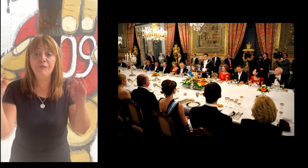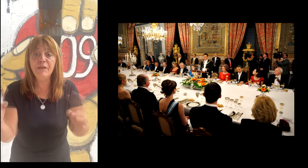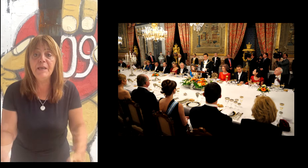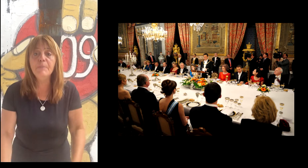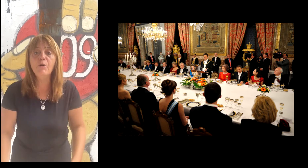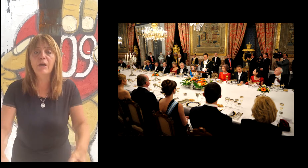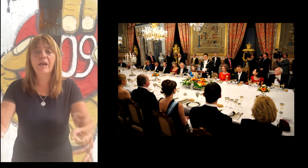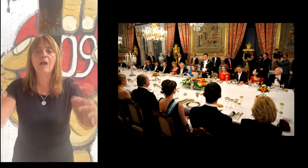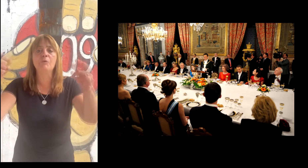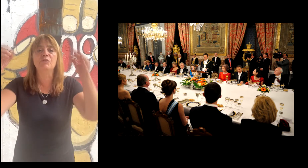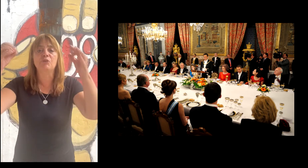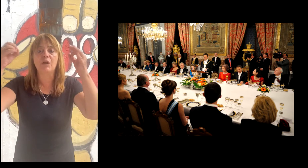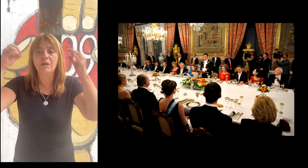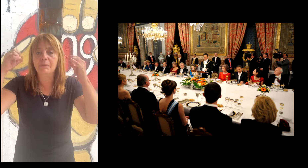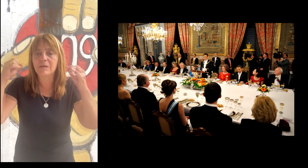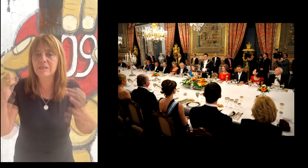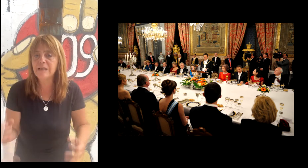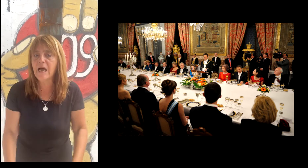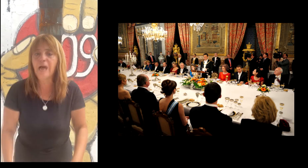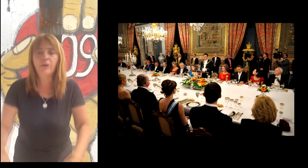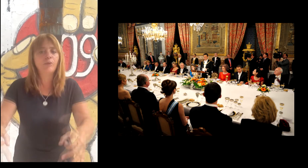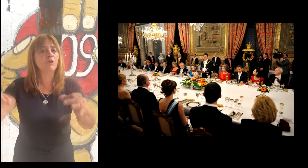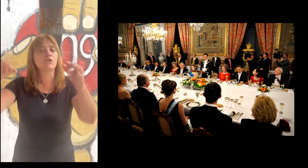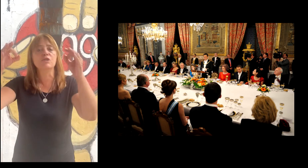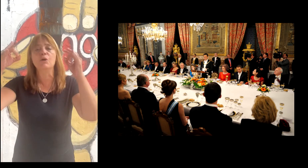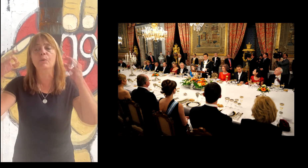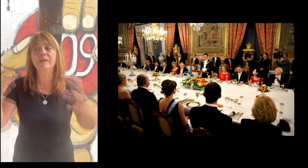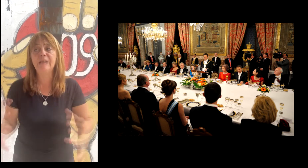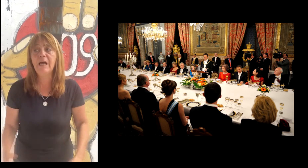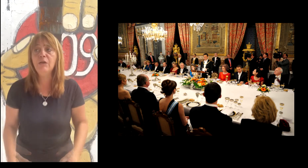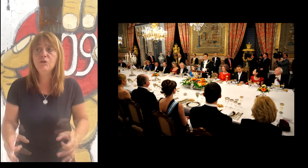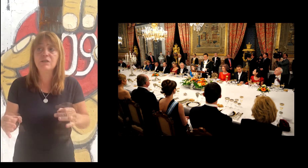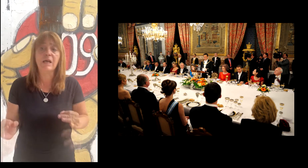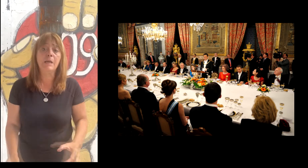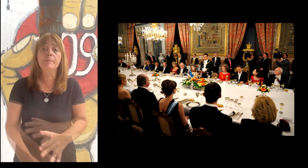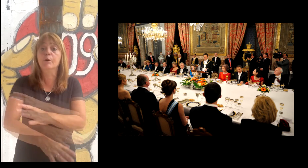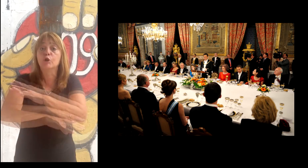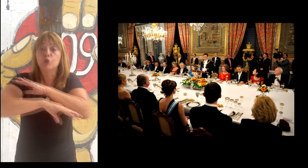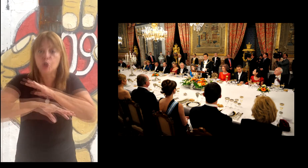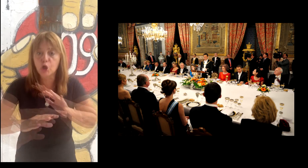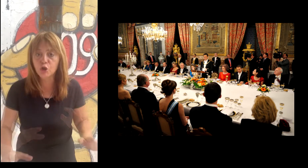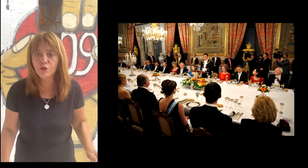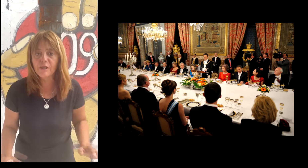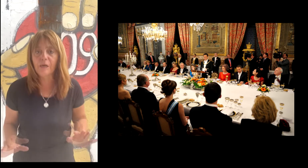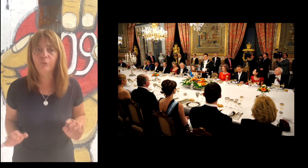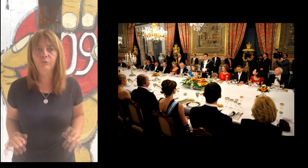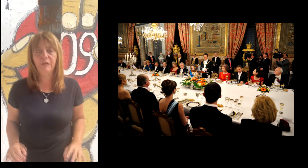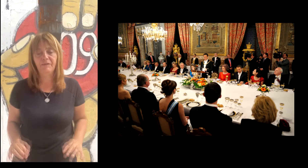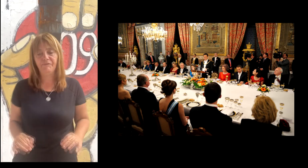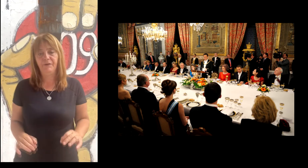mil pesos, que son unos 800 dólares.